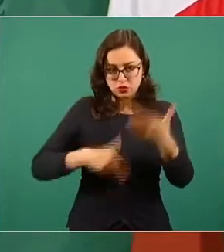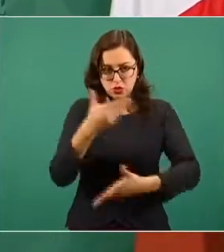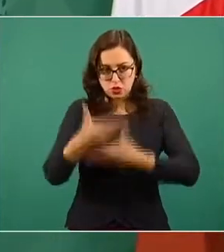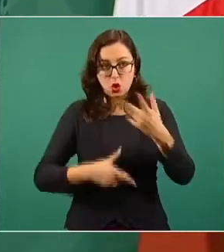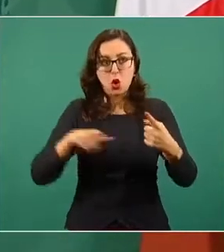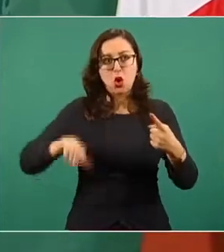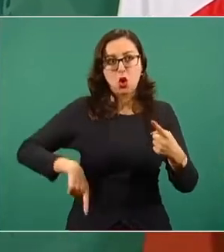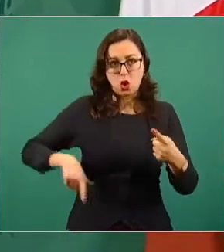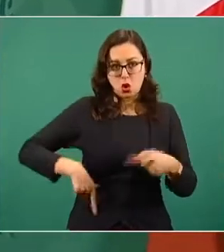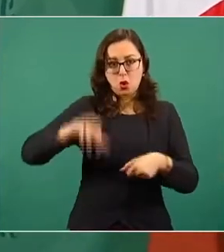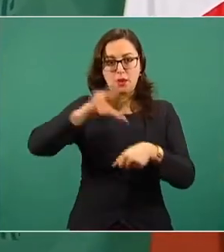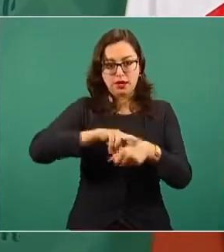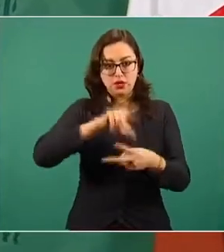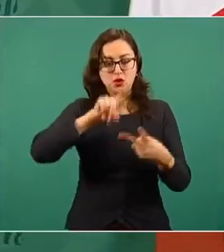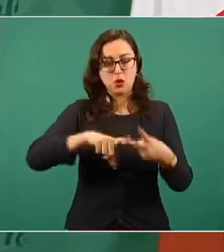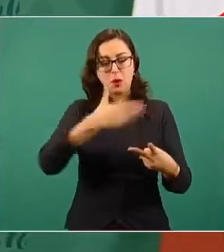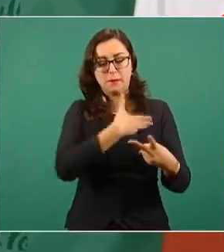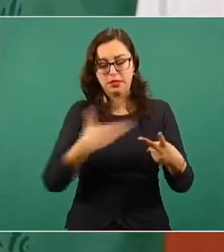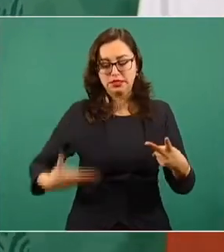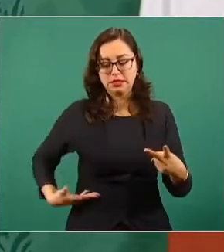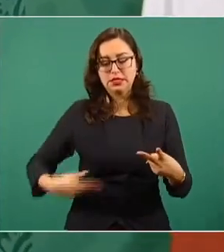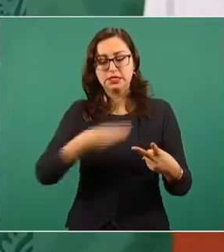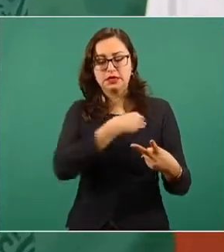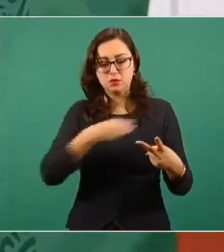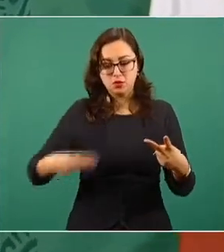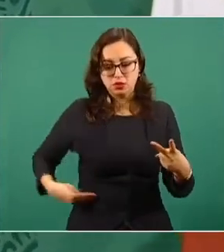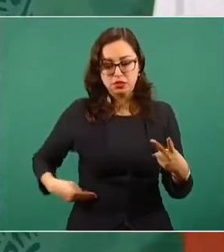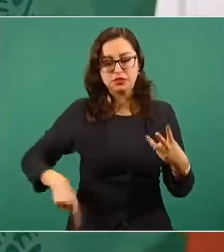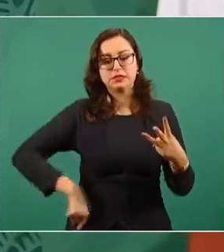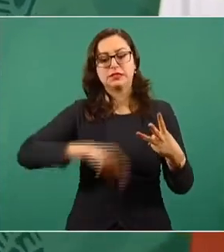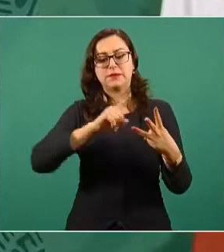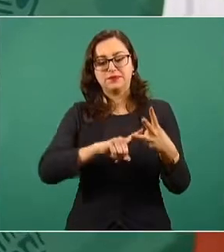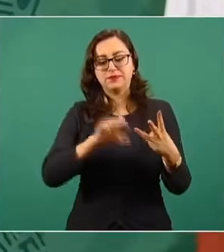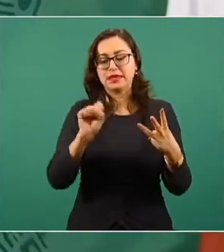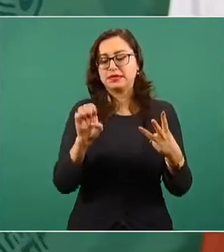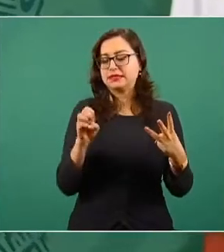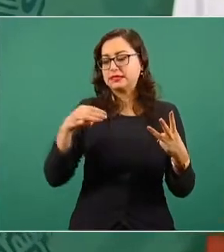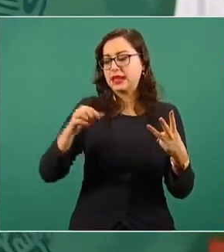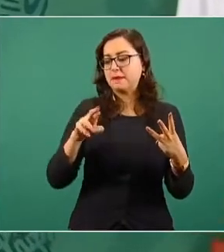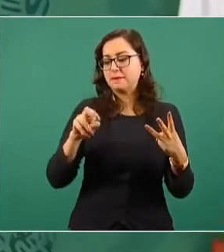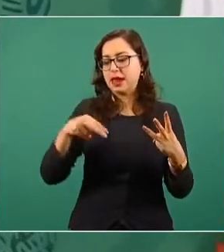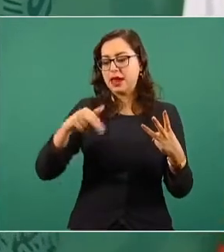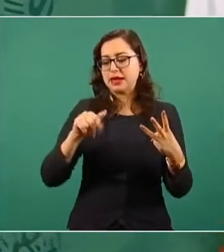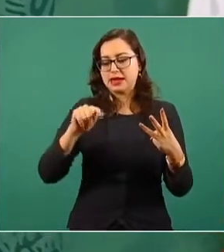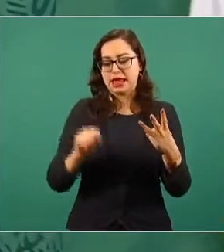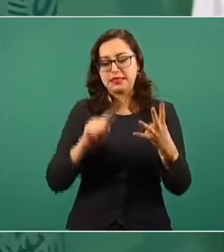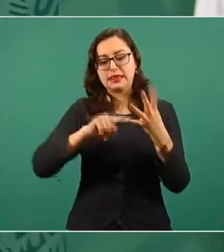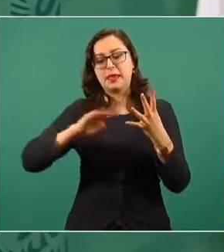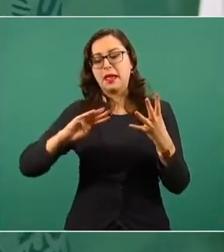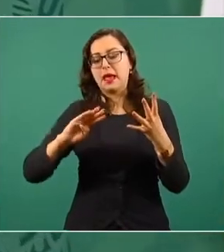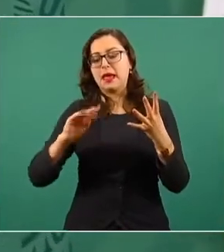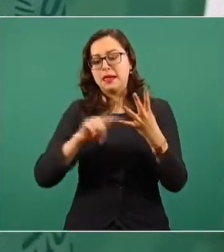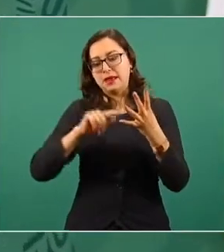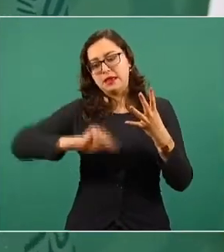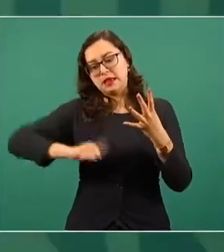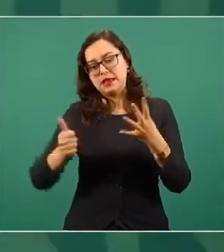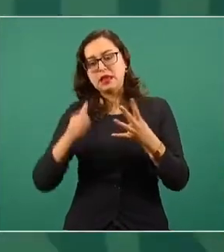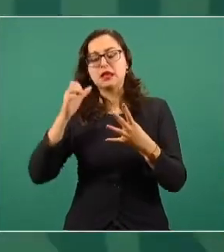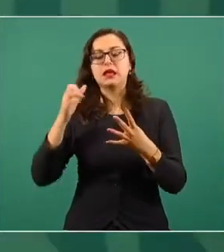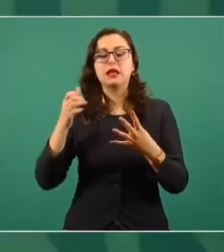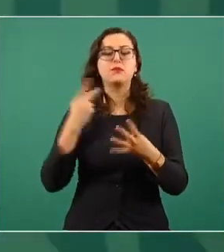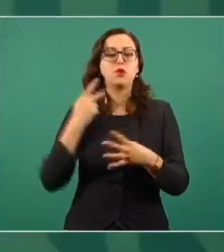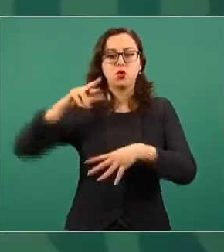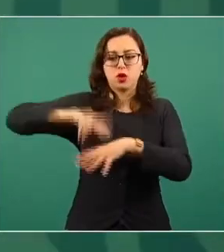como el presidente municipal de Mexicali, como con María Luisa Albores y como con Blanca Alicia Mendoza, con los